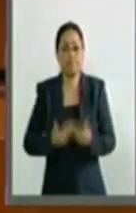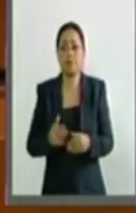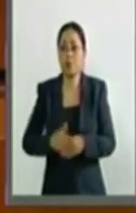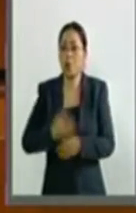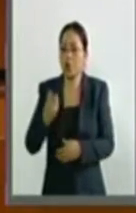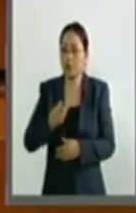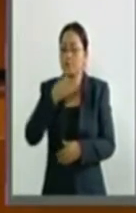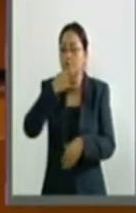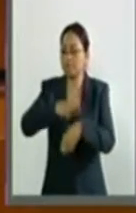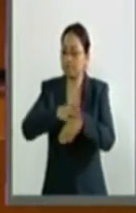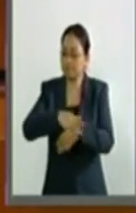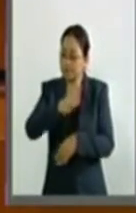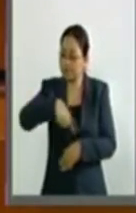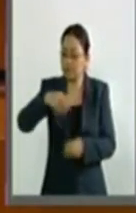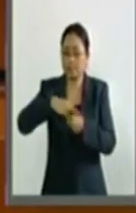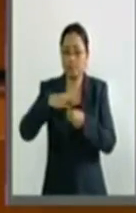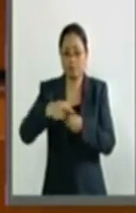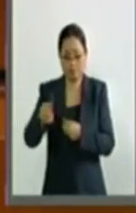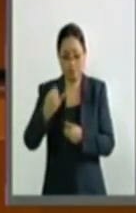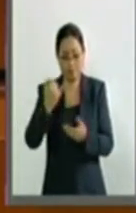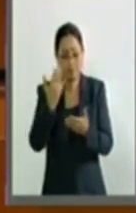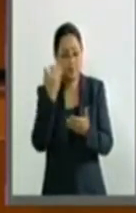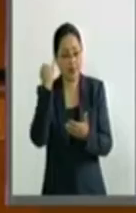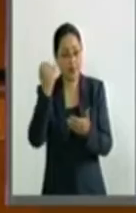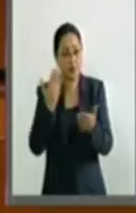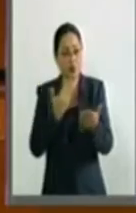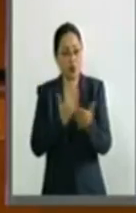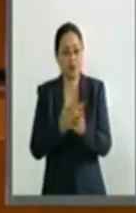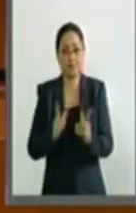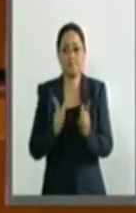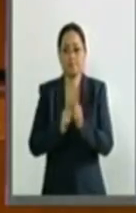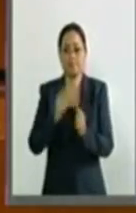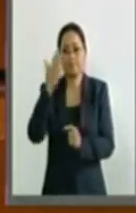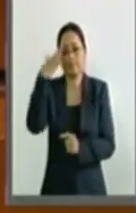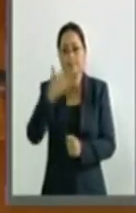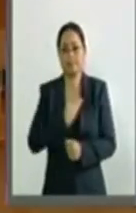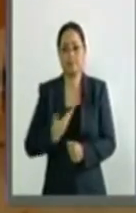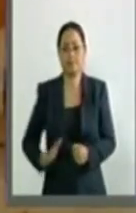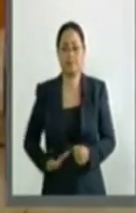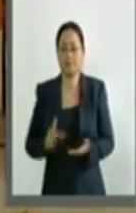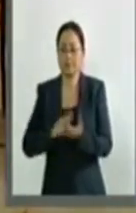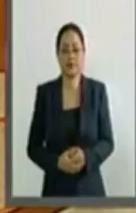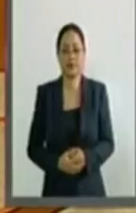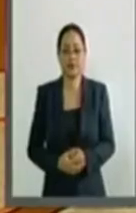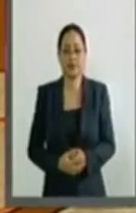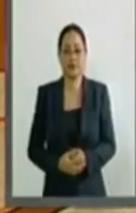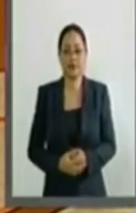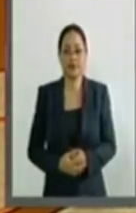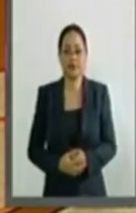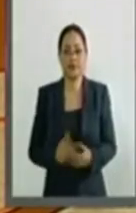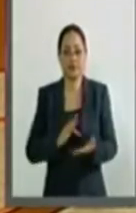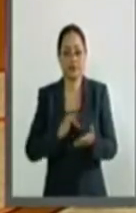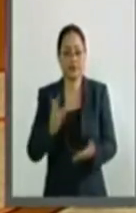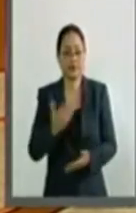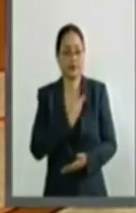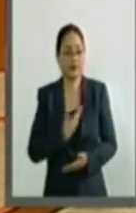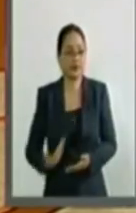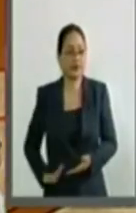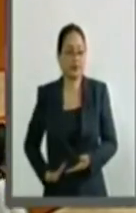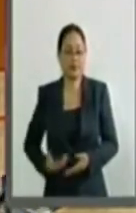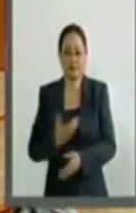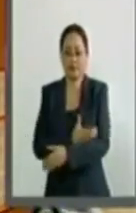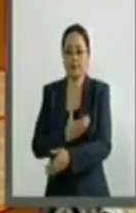los invito a votar a favor de la presente iniciativa. Es cuanto, señor Presidente. Gracias. Gracias, Presidente. Compañeras